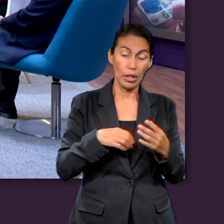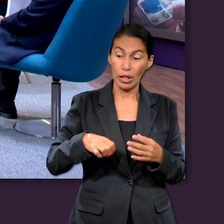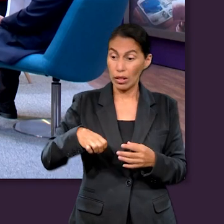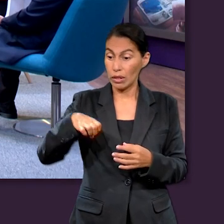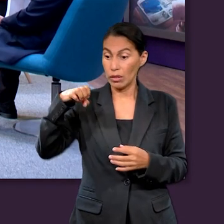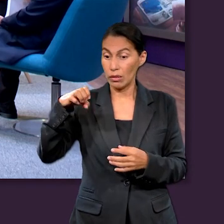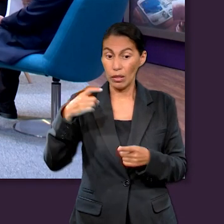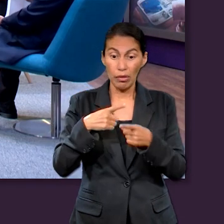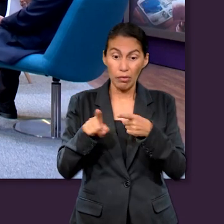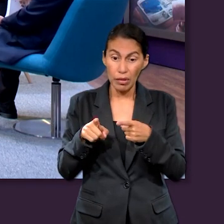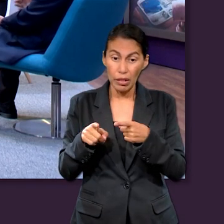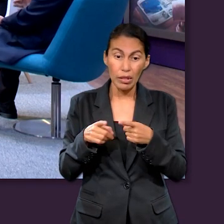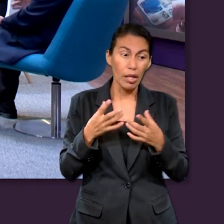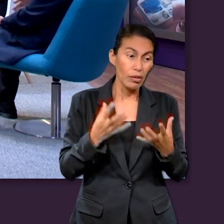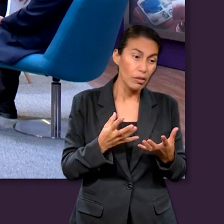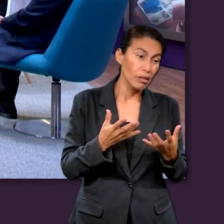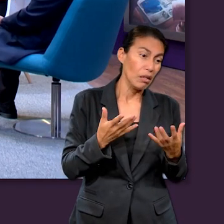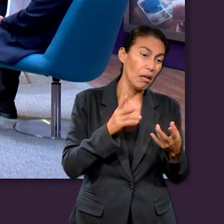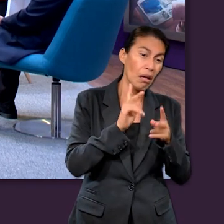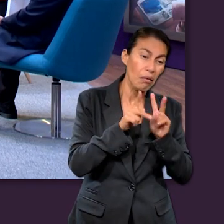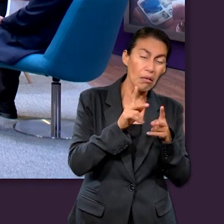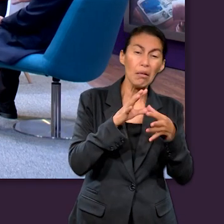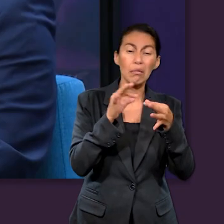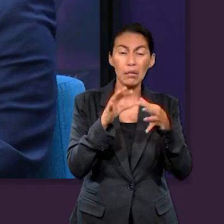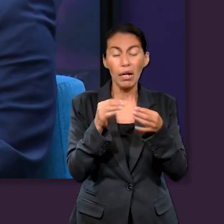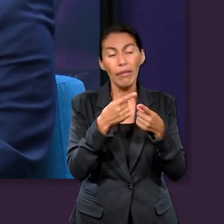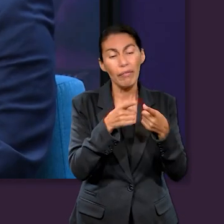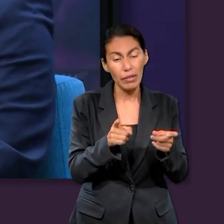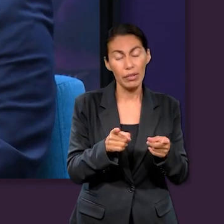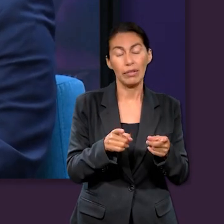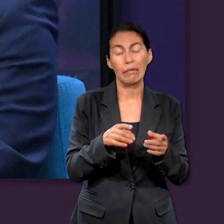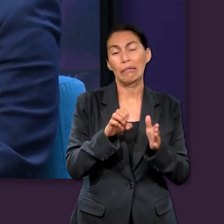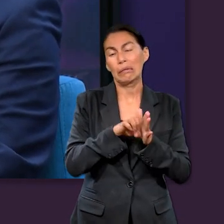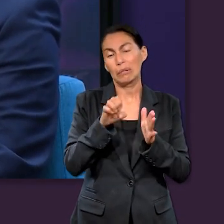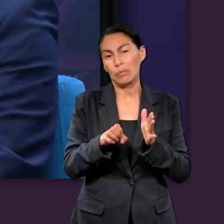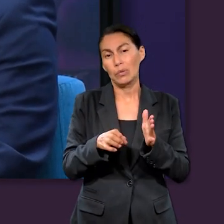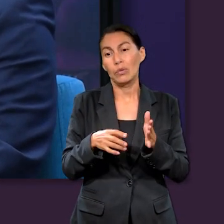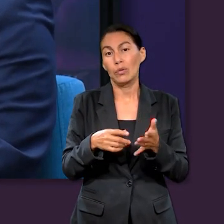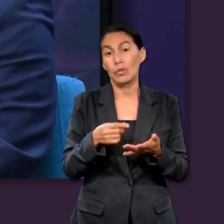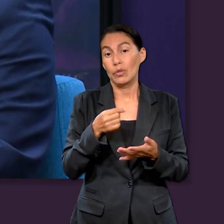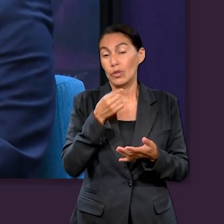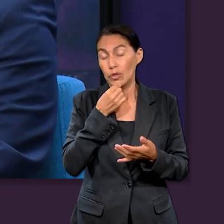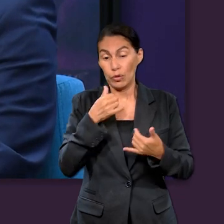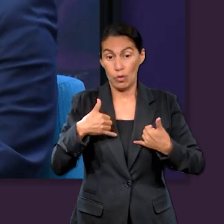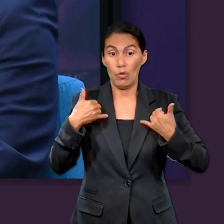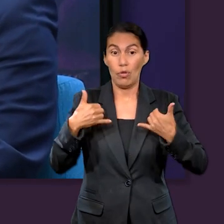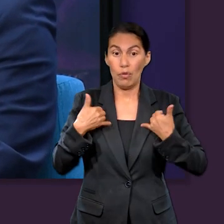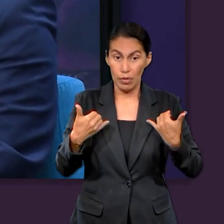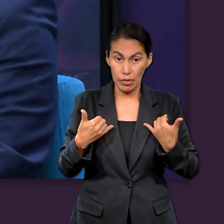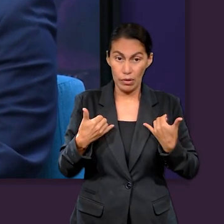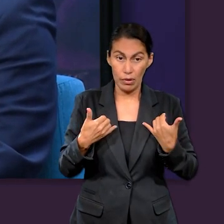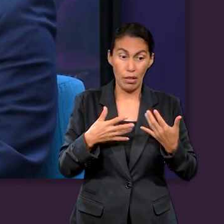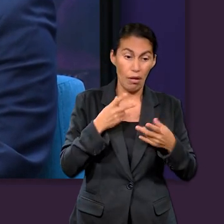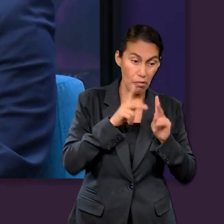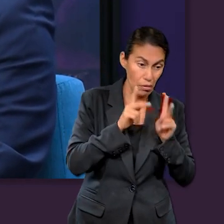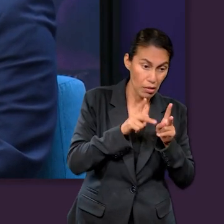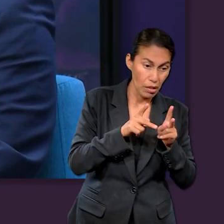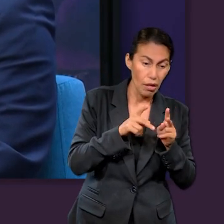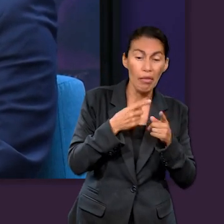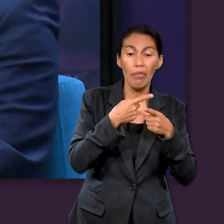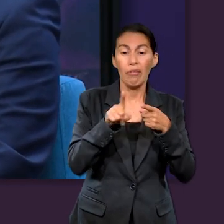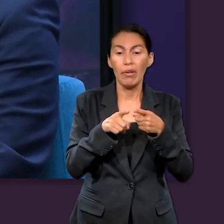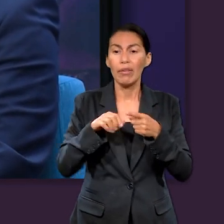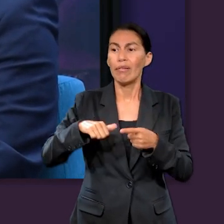etapas de crecimiento diferente. De una manera, un padre habla con un hijo adolescente, con un hijo ya